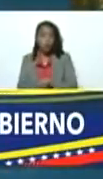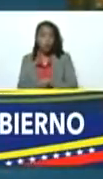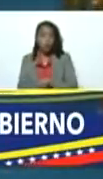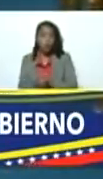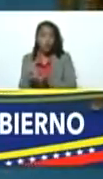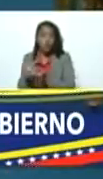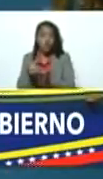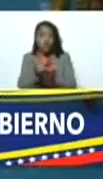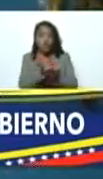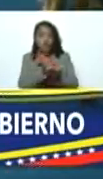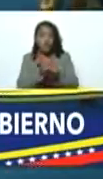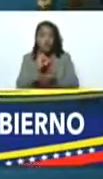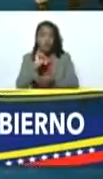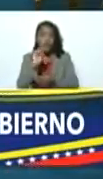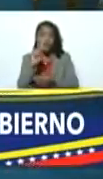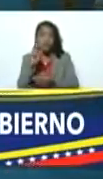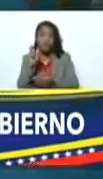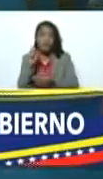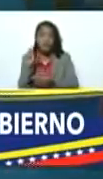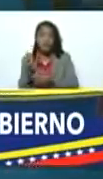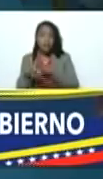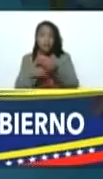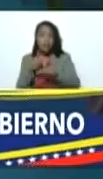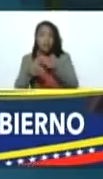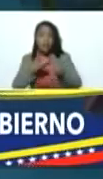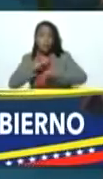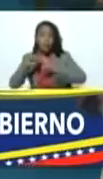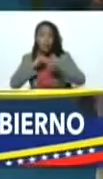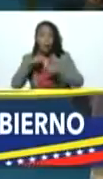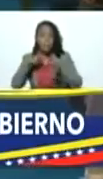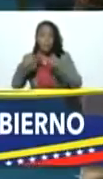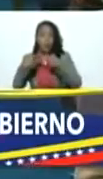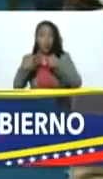recaudación de IVA y el IVA se recauda en el movimiento comercial